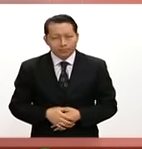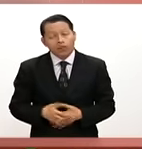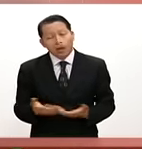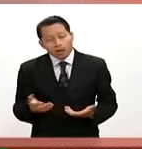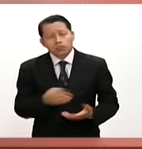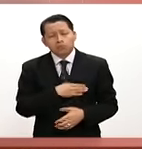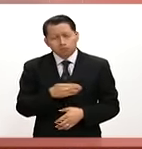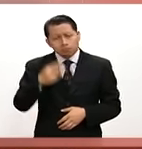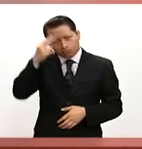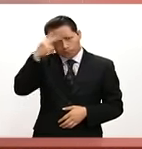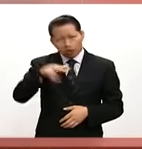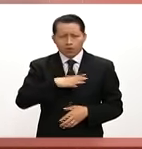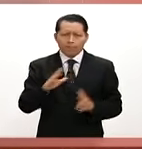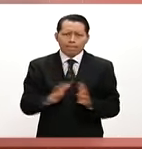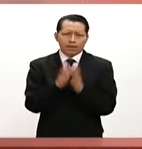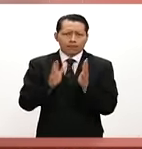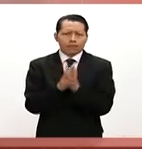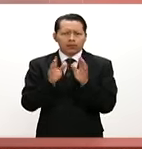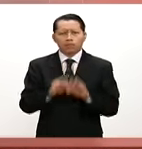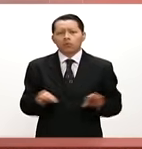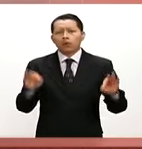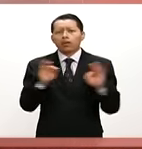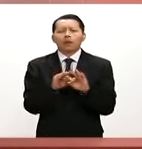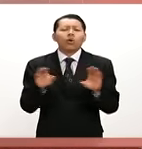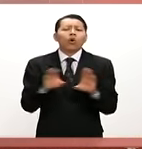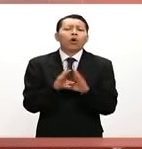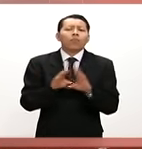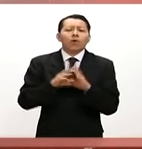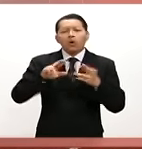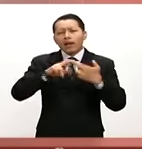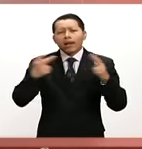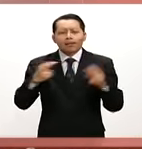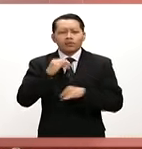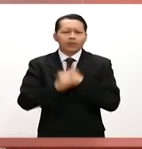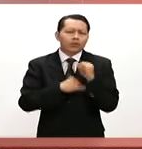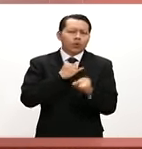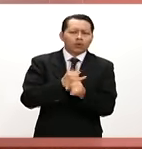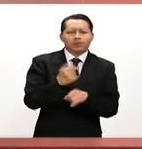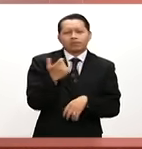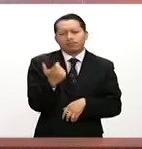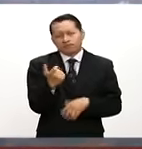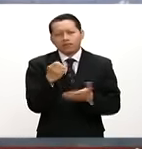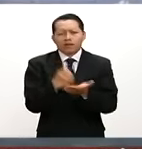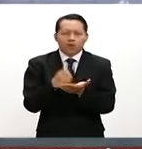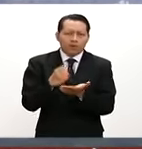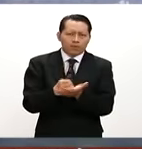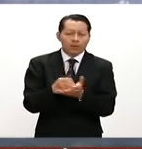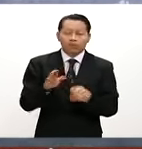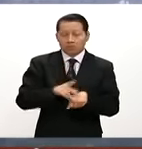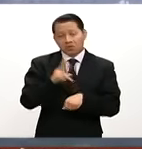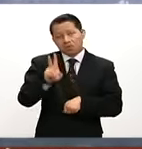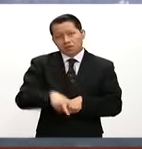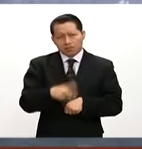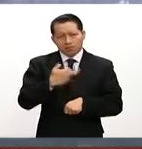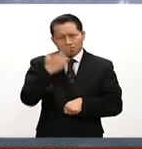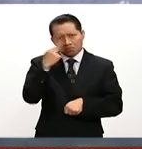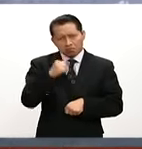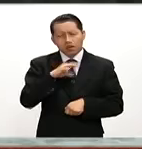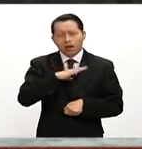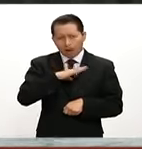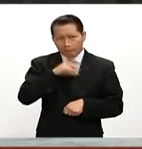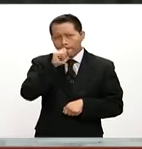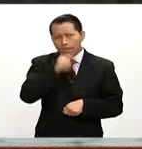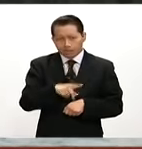participación importante en temas de relaciones económicas internacionales. Si bien es cierto que es un país en vez de